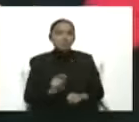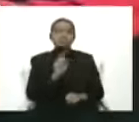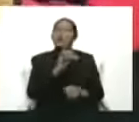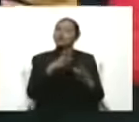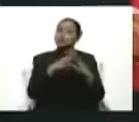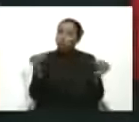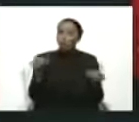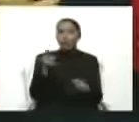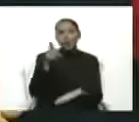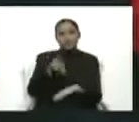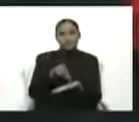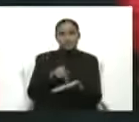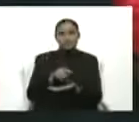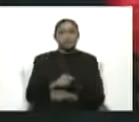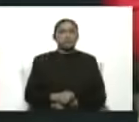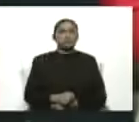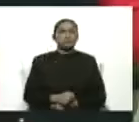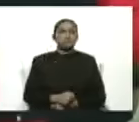Gracias, rector.